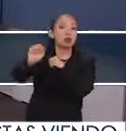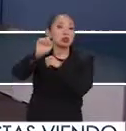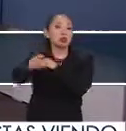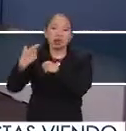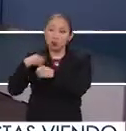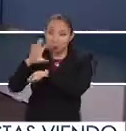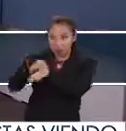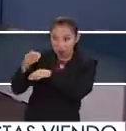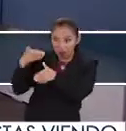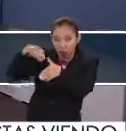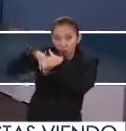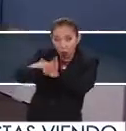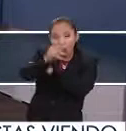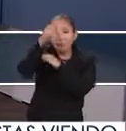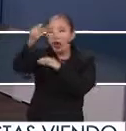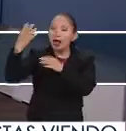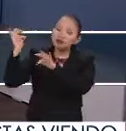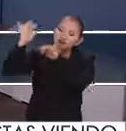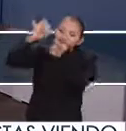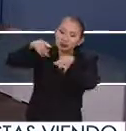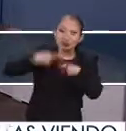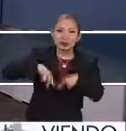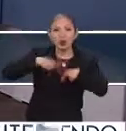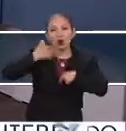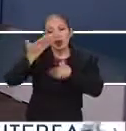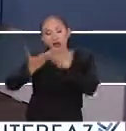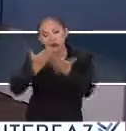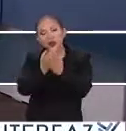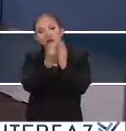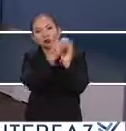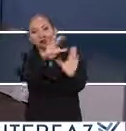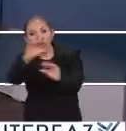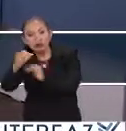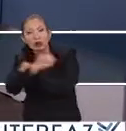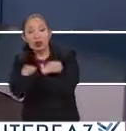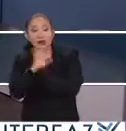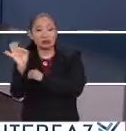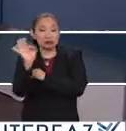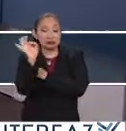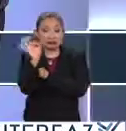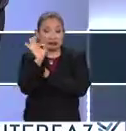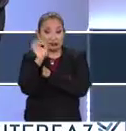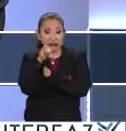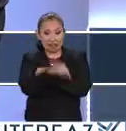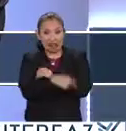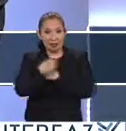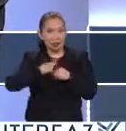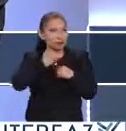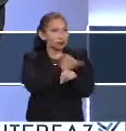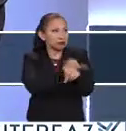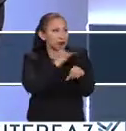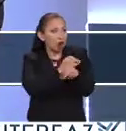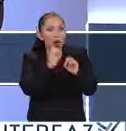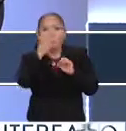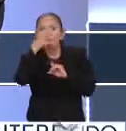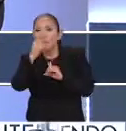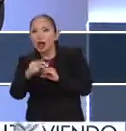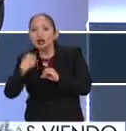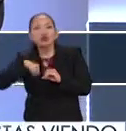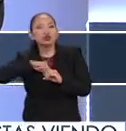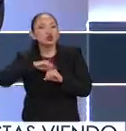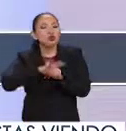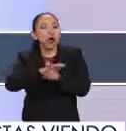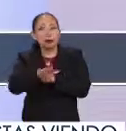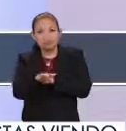proporciona esa línea para que ahí se brinde el servicio educativo. Si una de Sor vive en Instapalapa, en Coyoacán, lo que hacemos